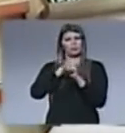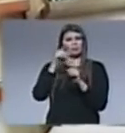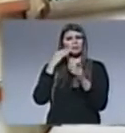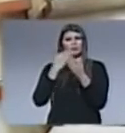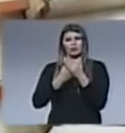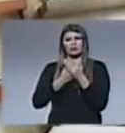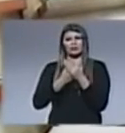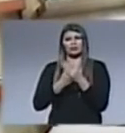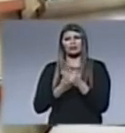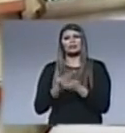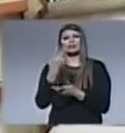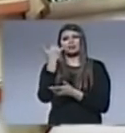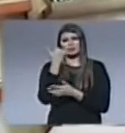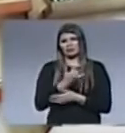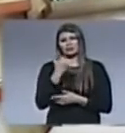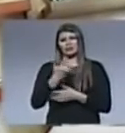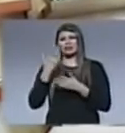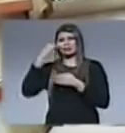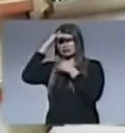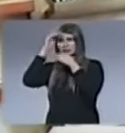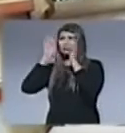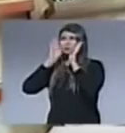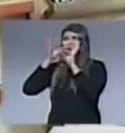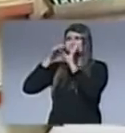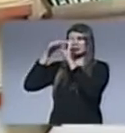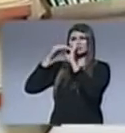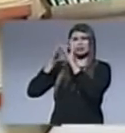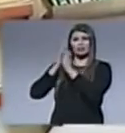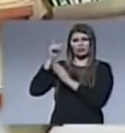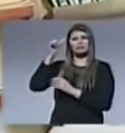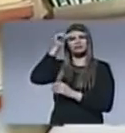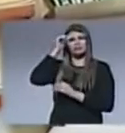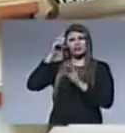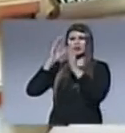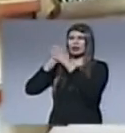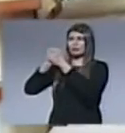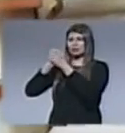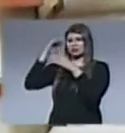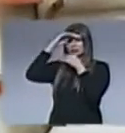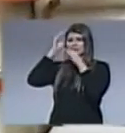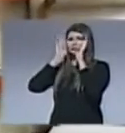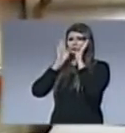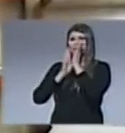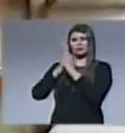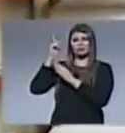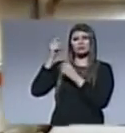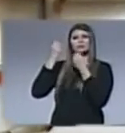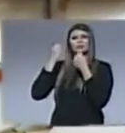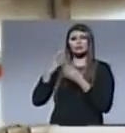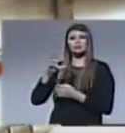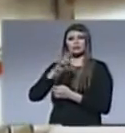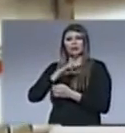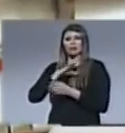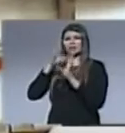que hay intimidad con el Señor que hay amistad íntima que hay una